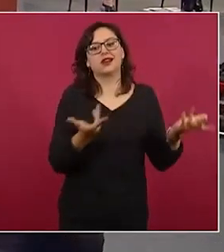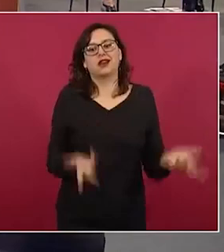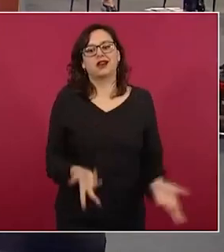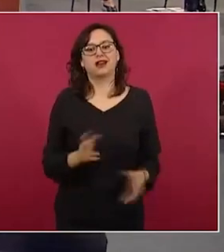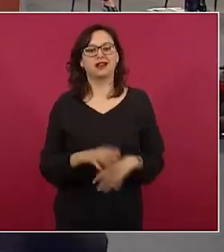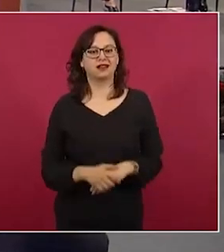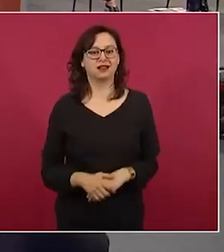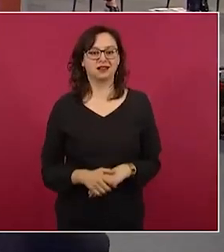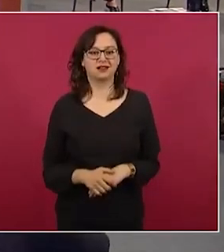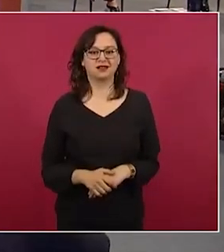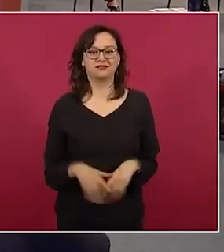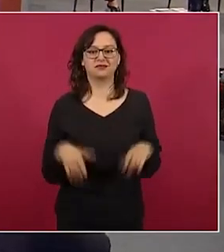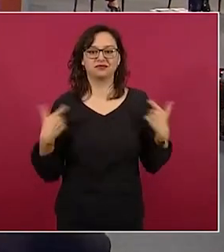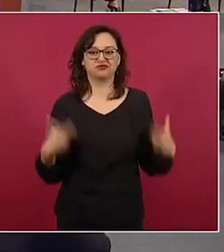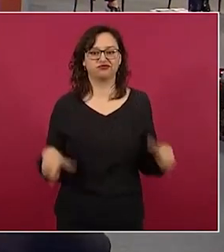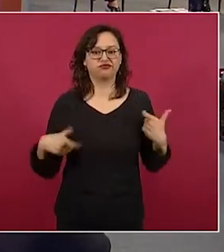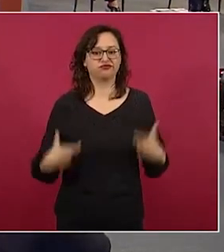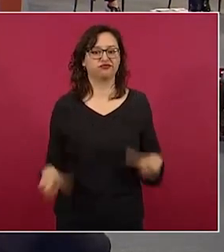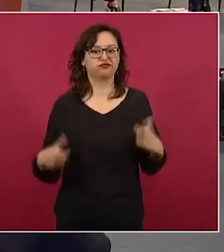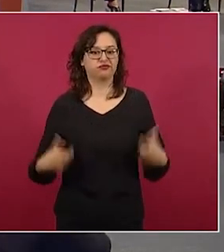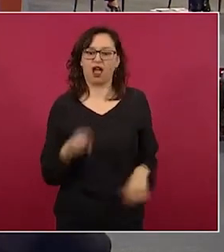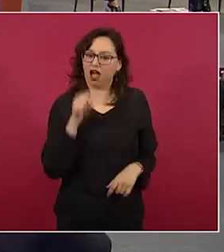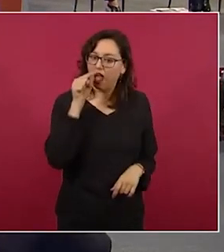¿Dónde está el dinero?